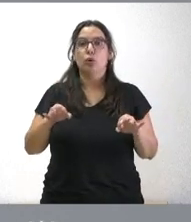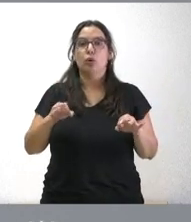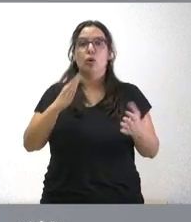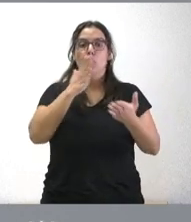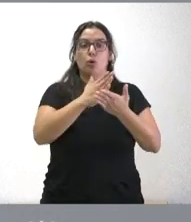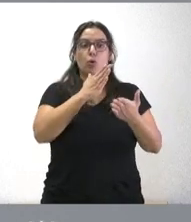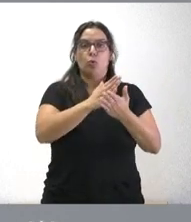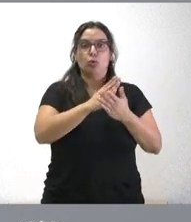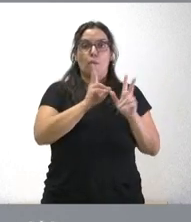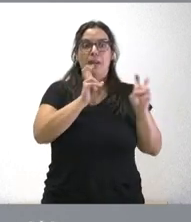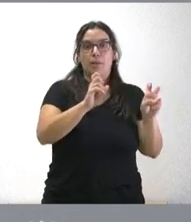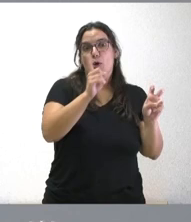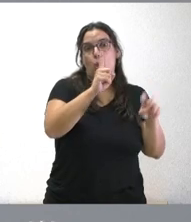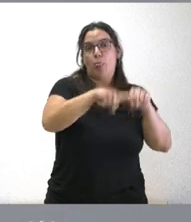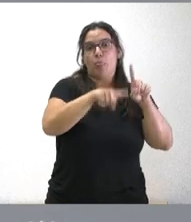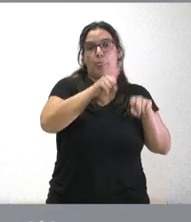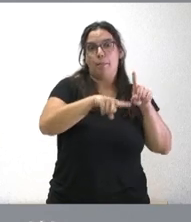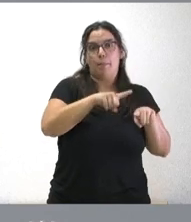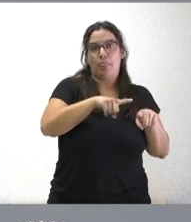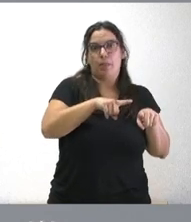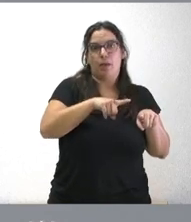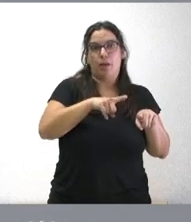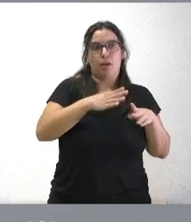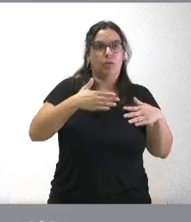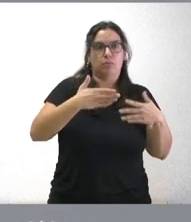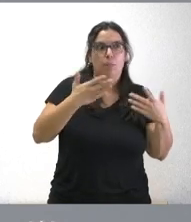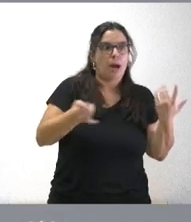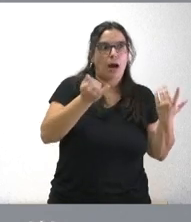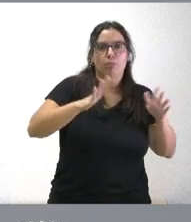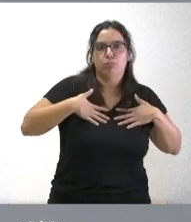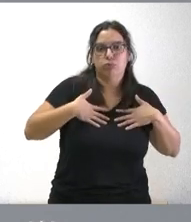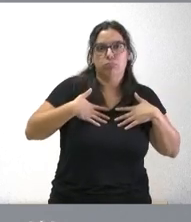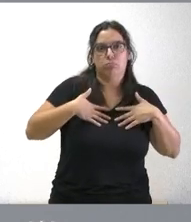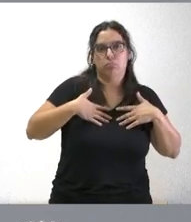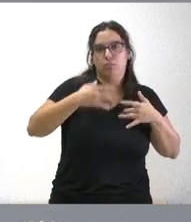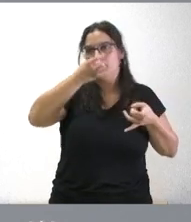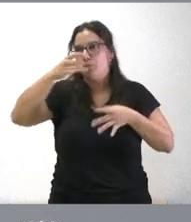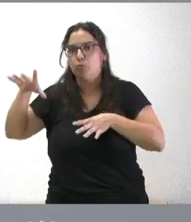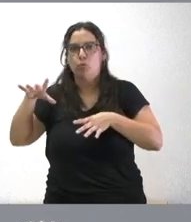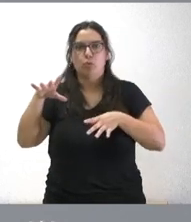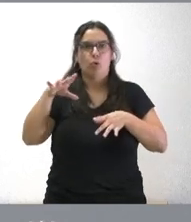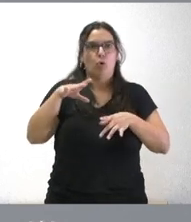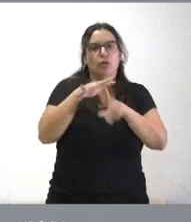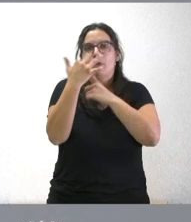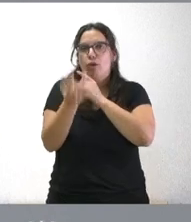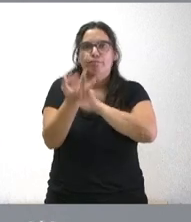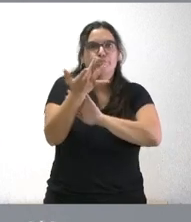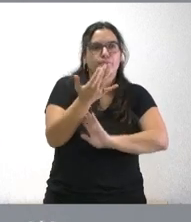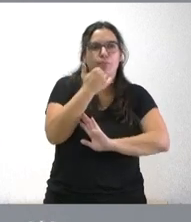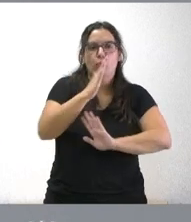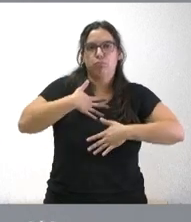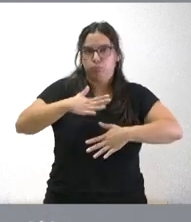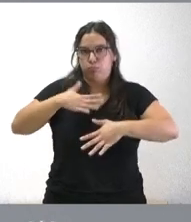sino en cualquier momento como consecuencia de cualquier baja de cualquier situación coyuntural de cualquier